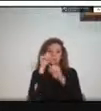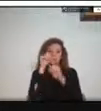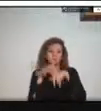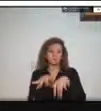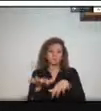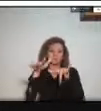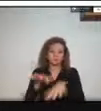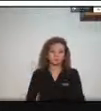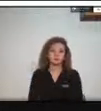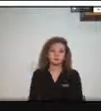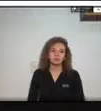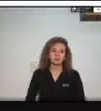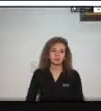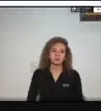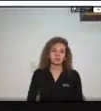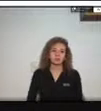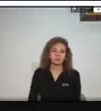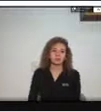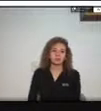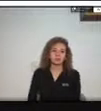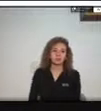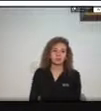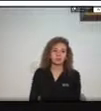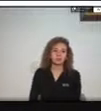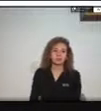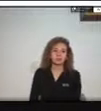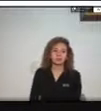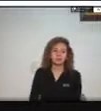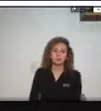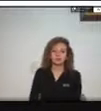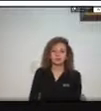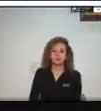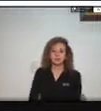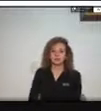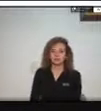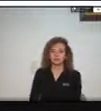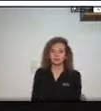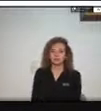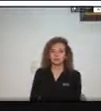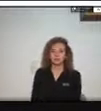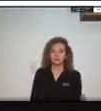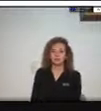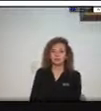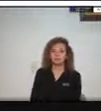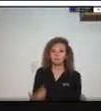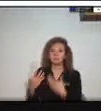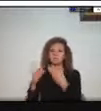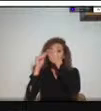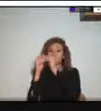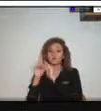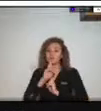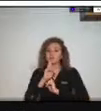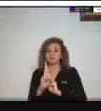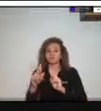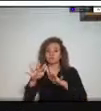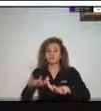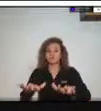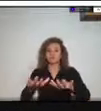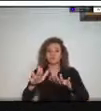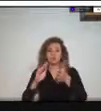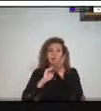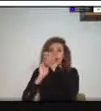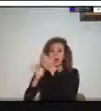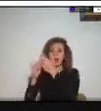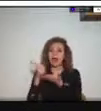igualmente pues la capacidad de respuesta de nuestros organismos de socorro afortunadamente pues es